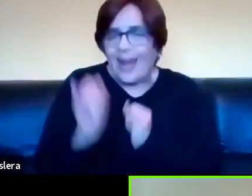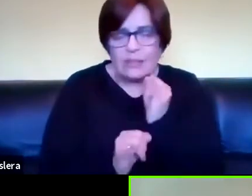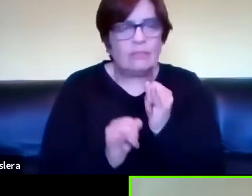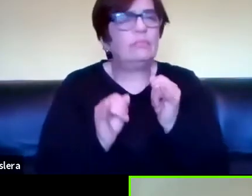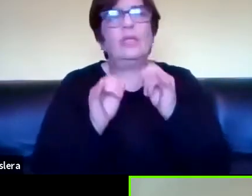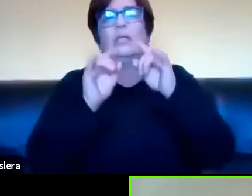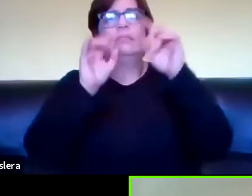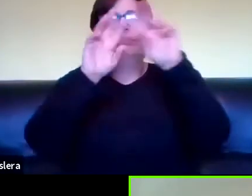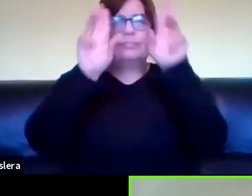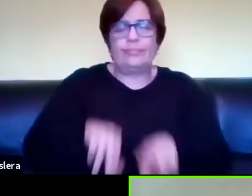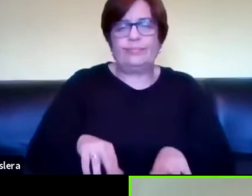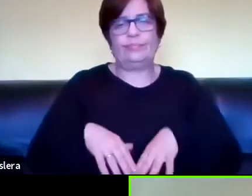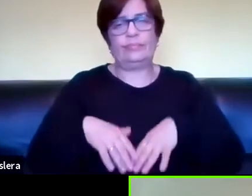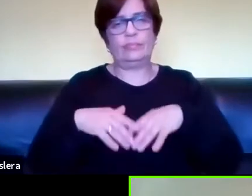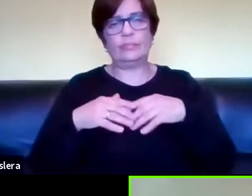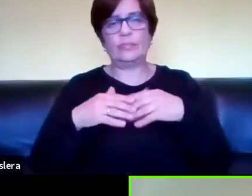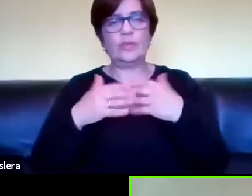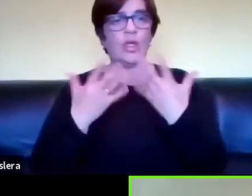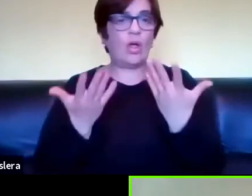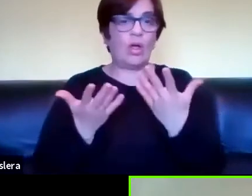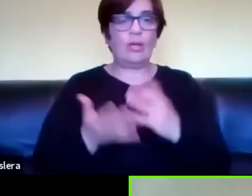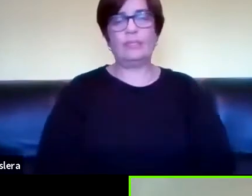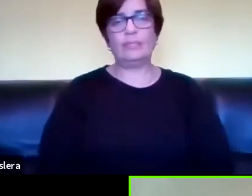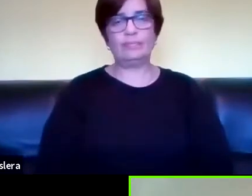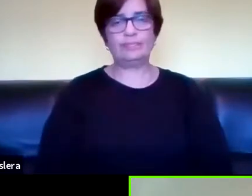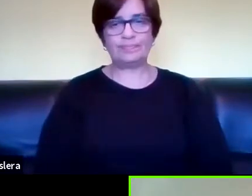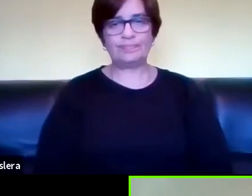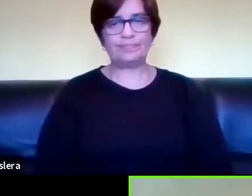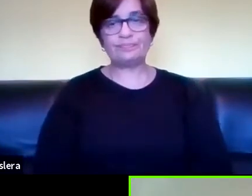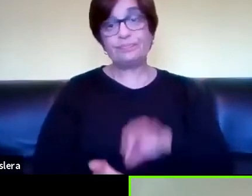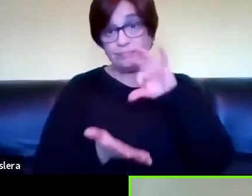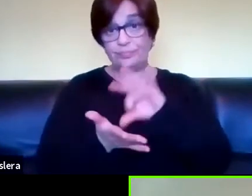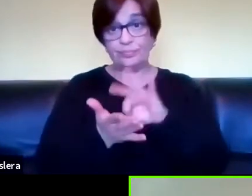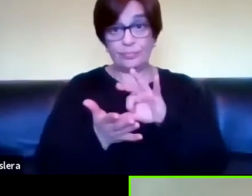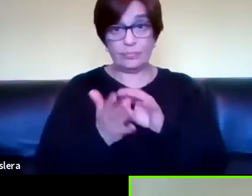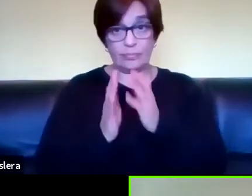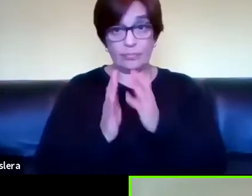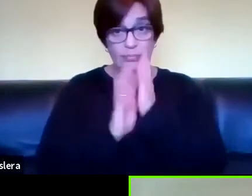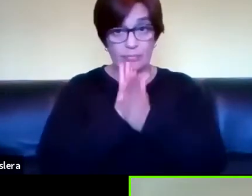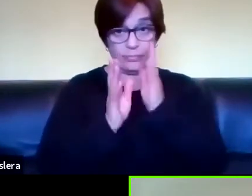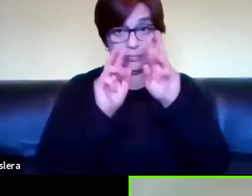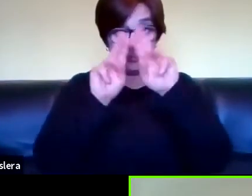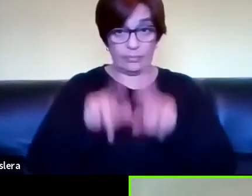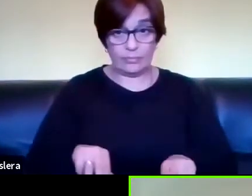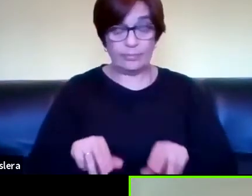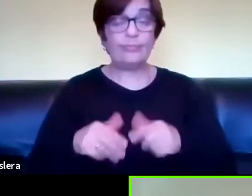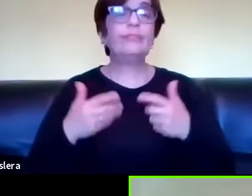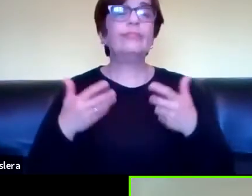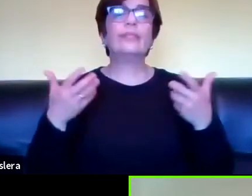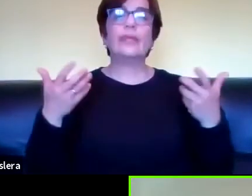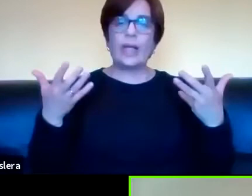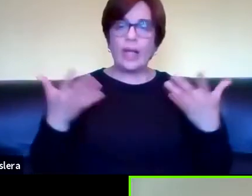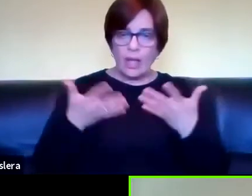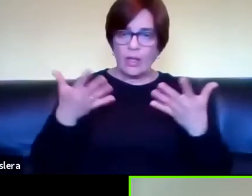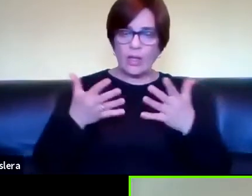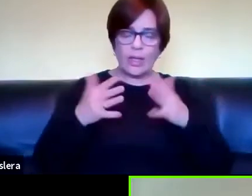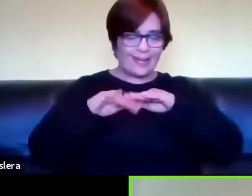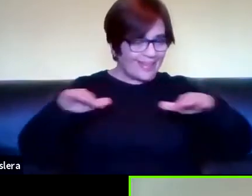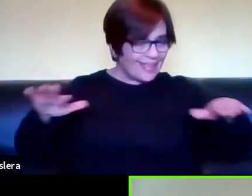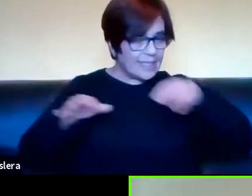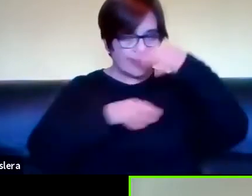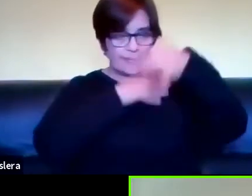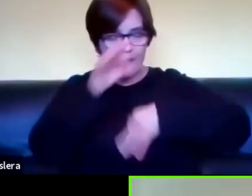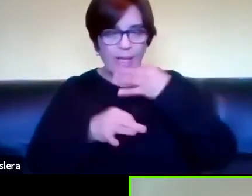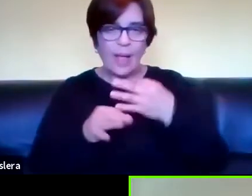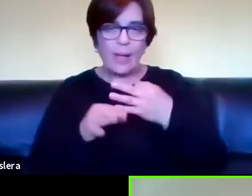o sistema de signos internacional como se dice en realidad entonces hoy estamos hablando de niños plurilingües pluriletrados